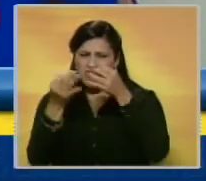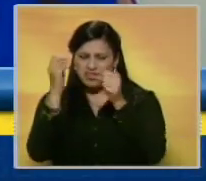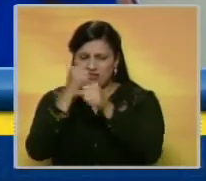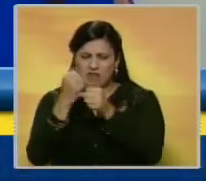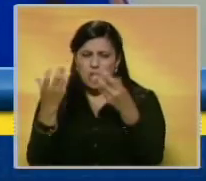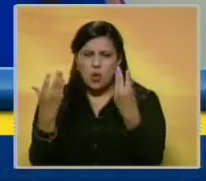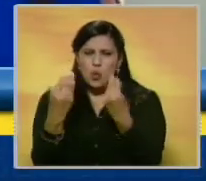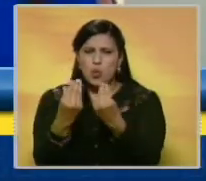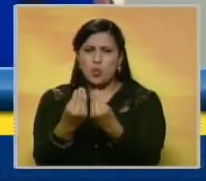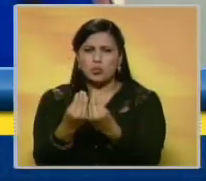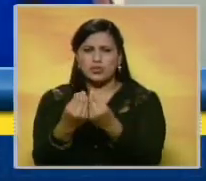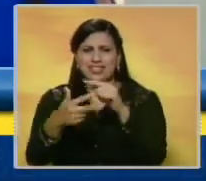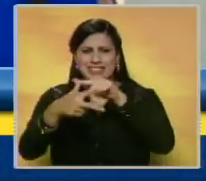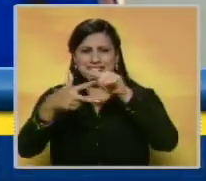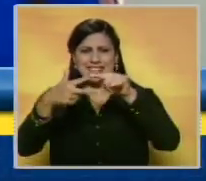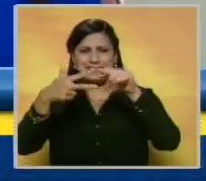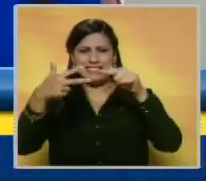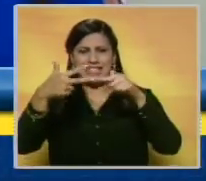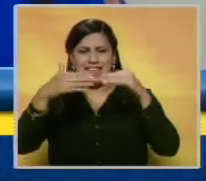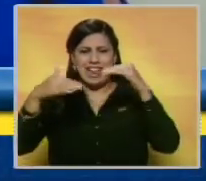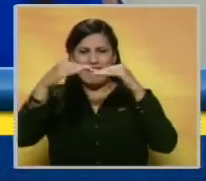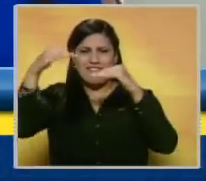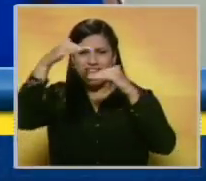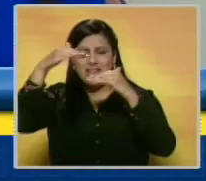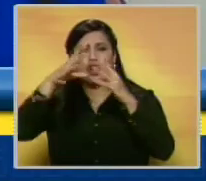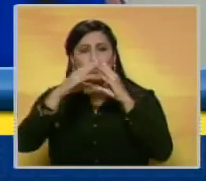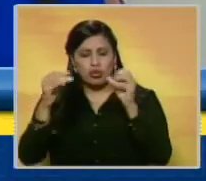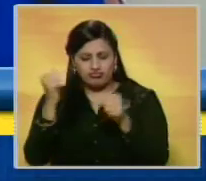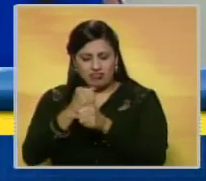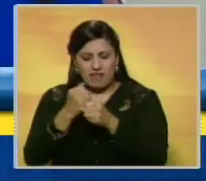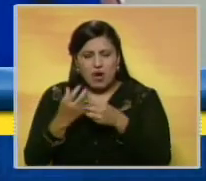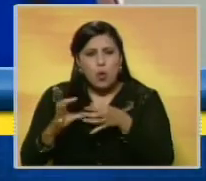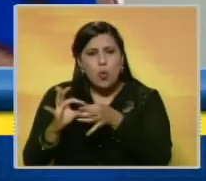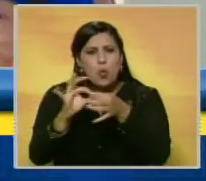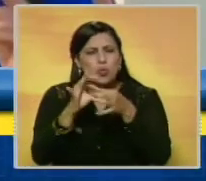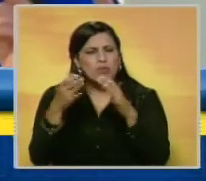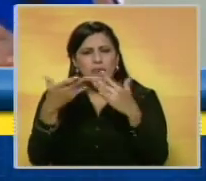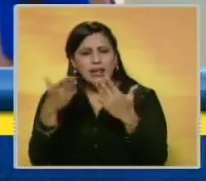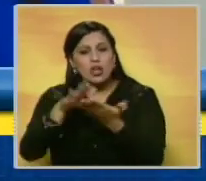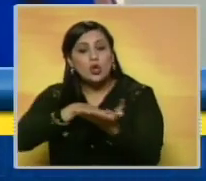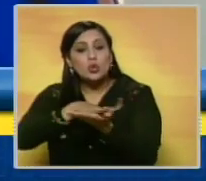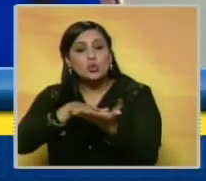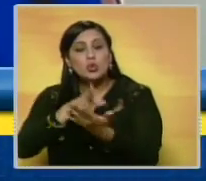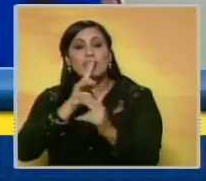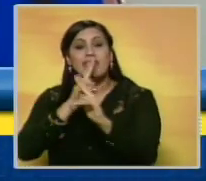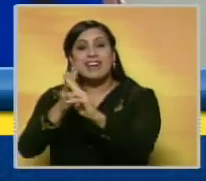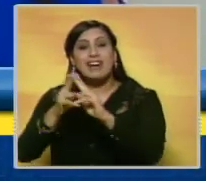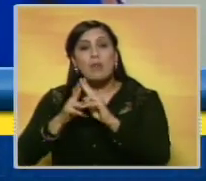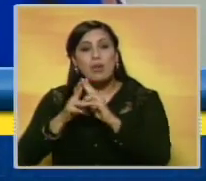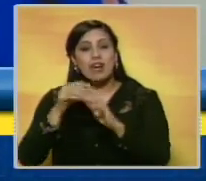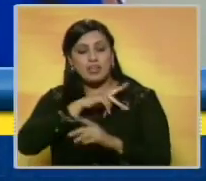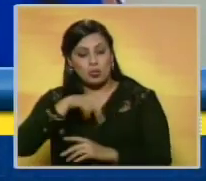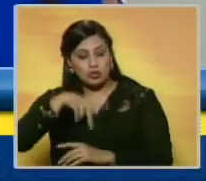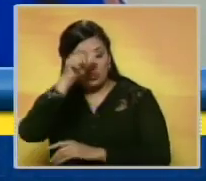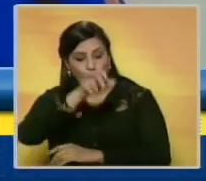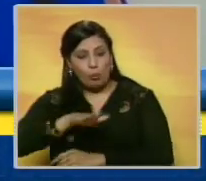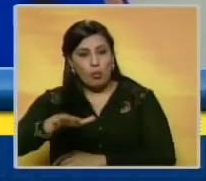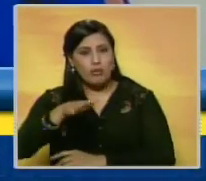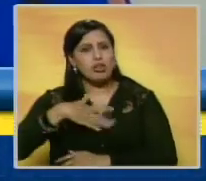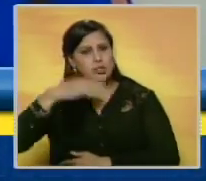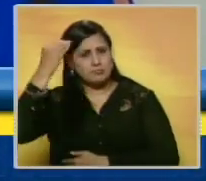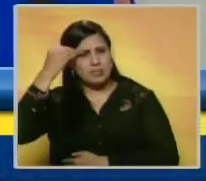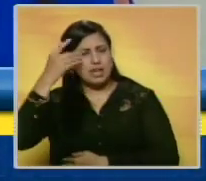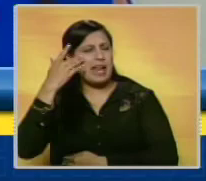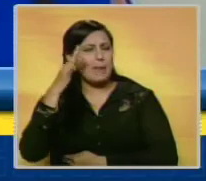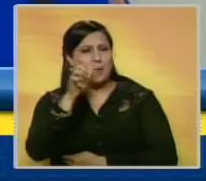conjunto. Los tres niveles de gobierno debemos trabajar conjuntamente para darle soluciones y respuestas a nuestra población. Creo